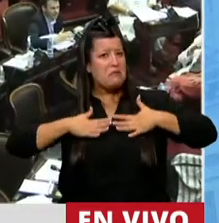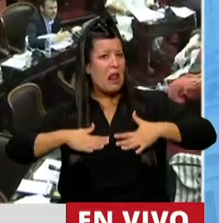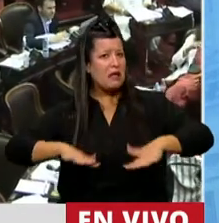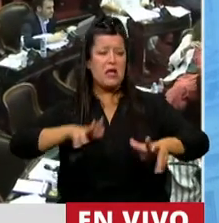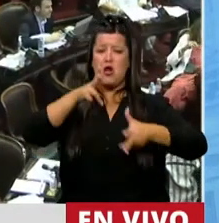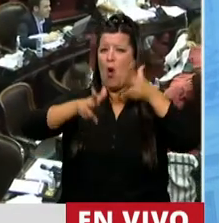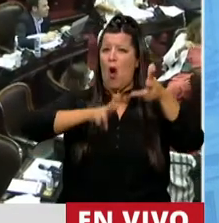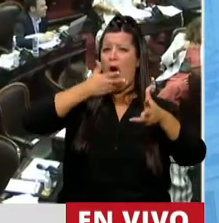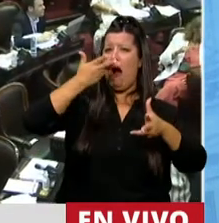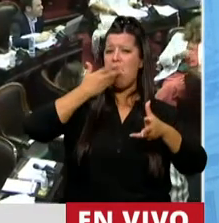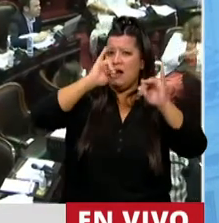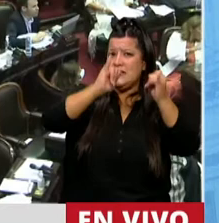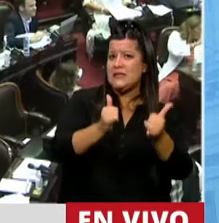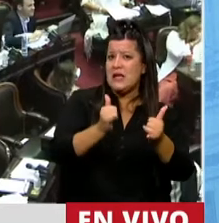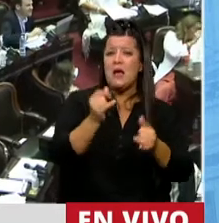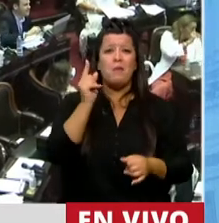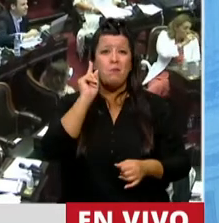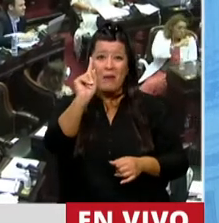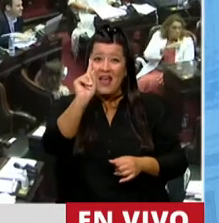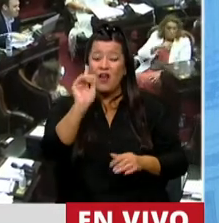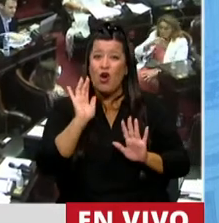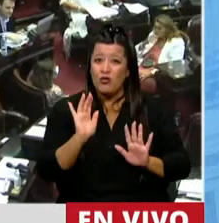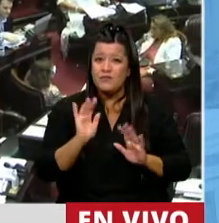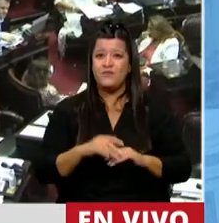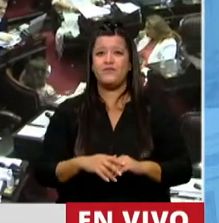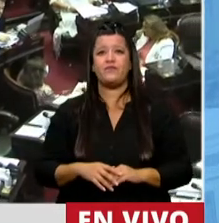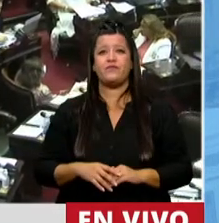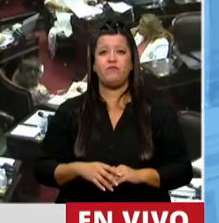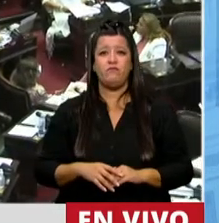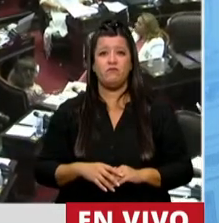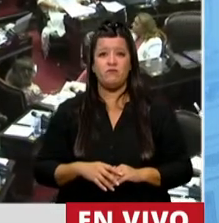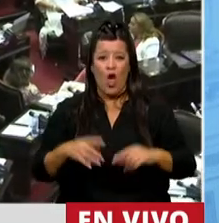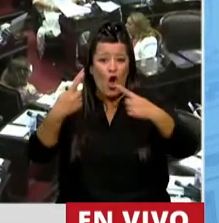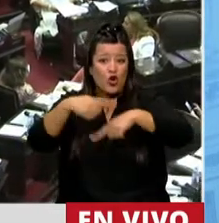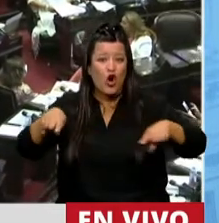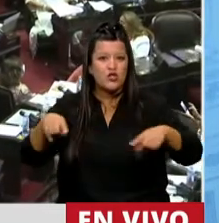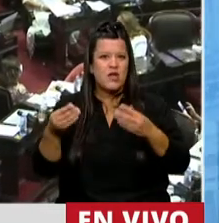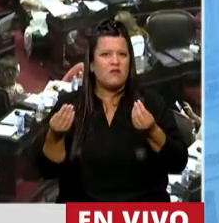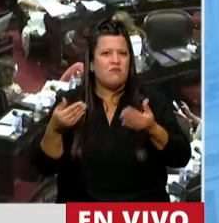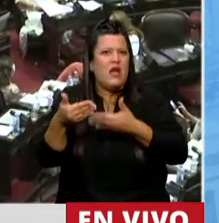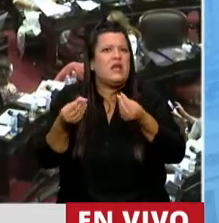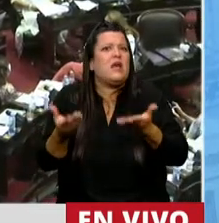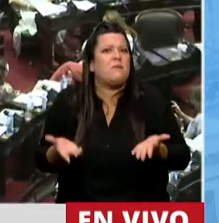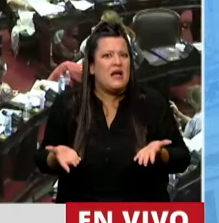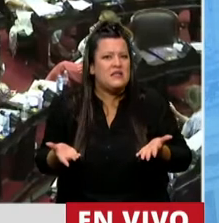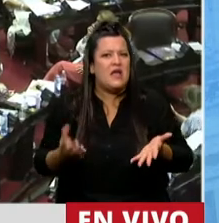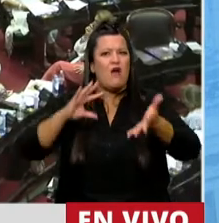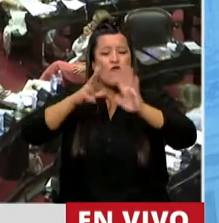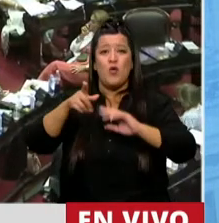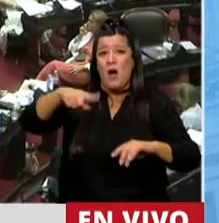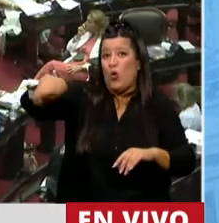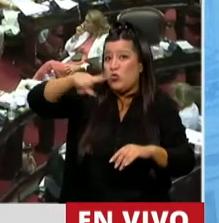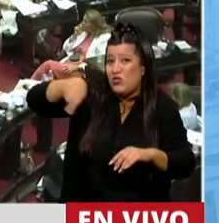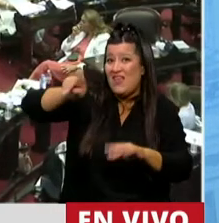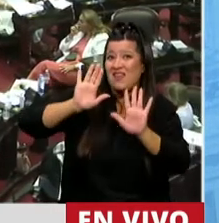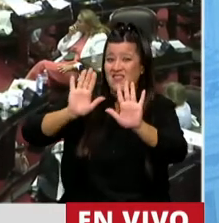pero no necesariamente los hechos, los actos de ustedes